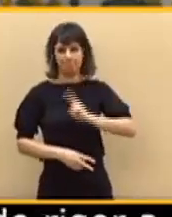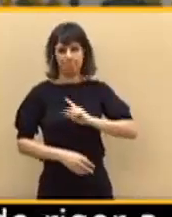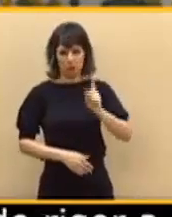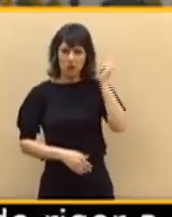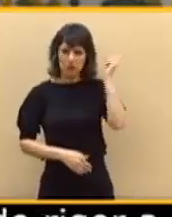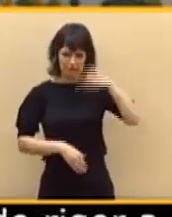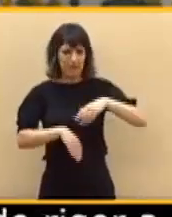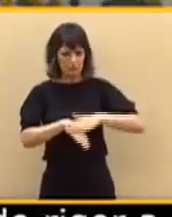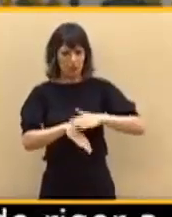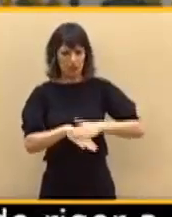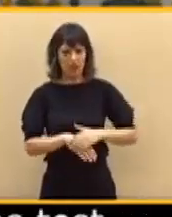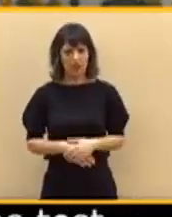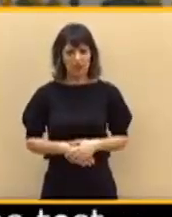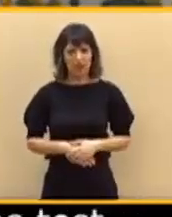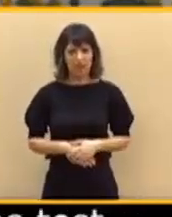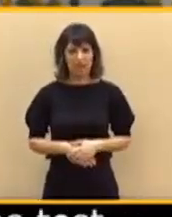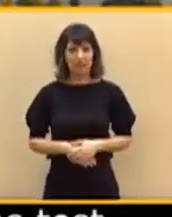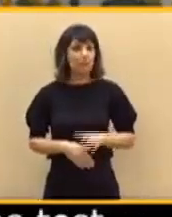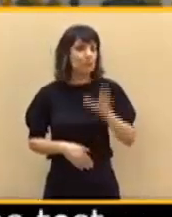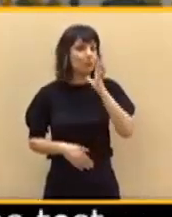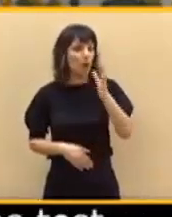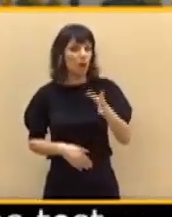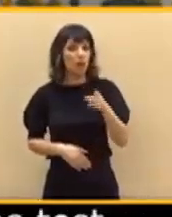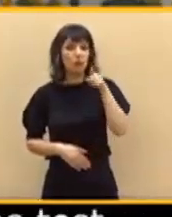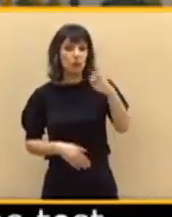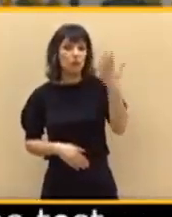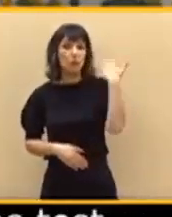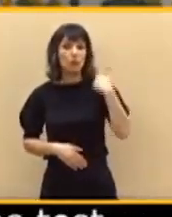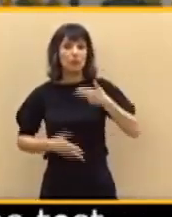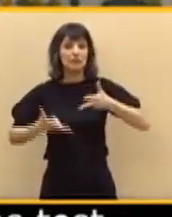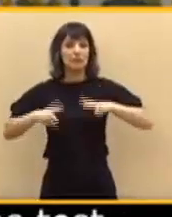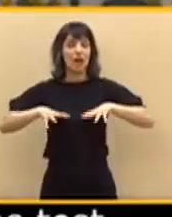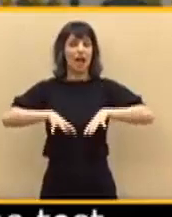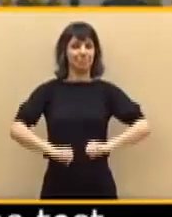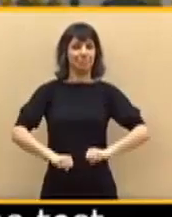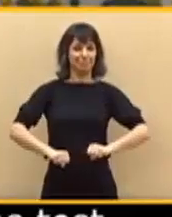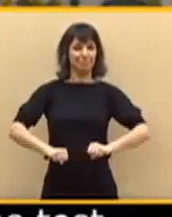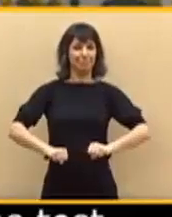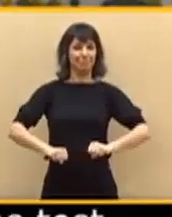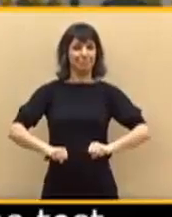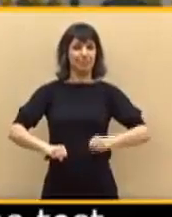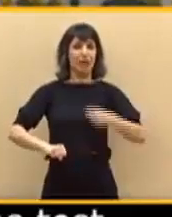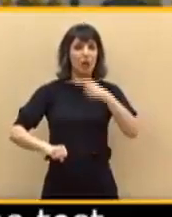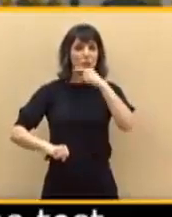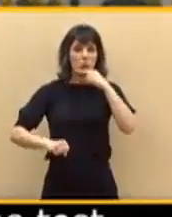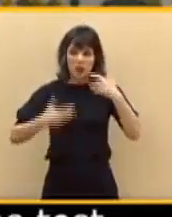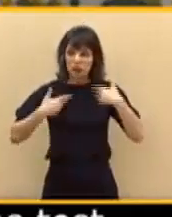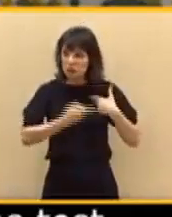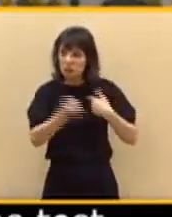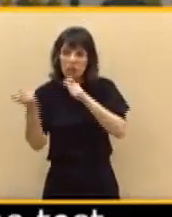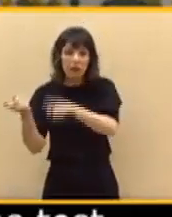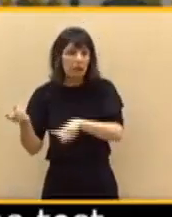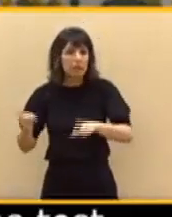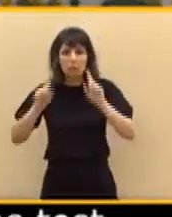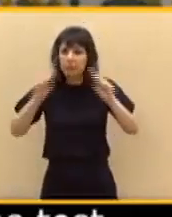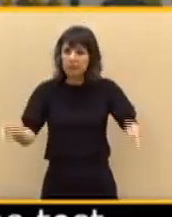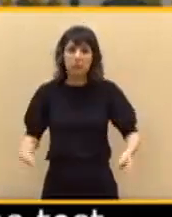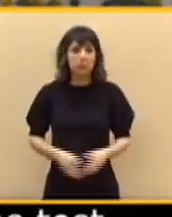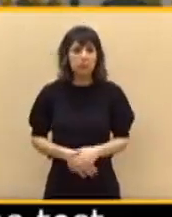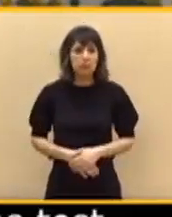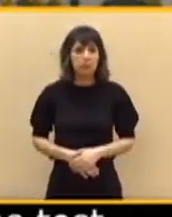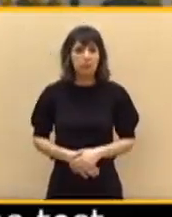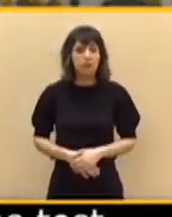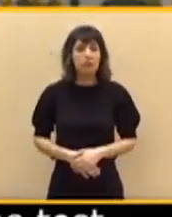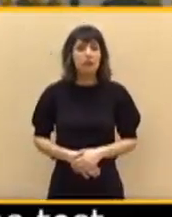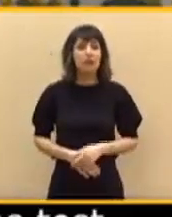Y es porque cuando usted ha conseguido el sillón ya no le duele el sufrimiento de la gente. Usted en campañas de Podemos y en el Gobierno